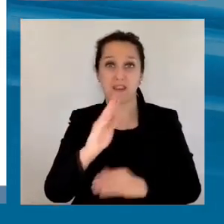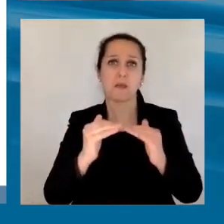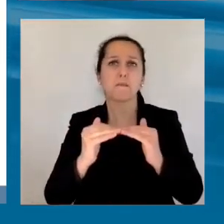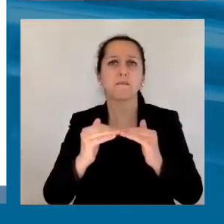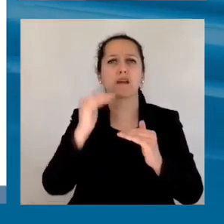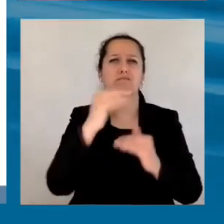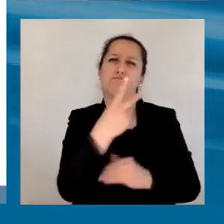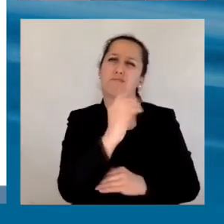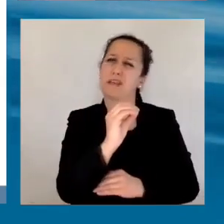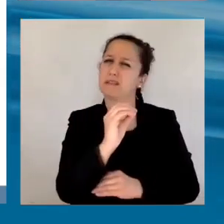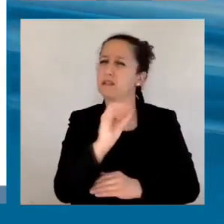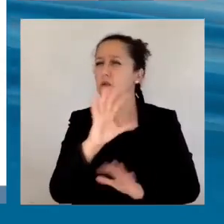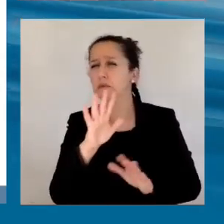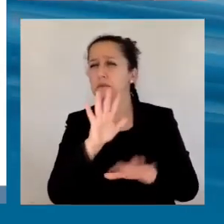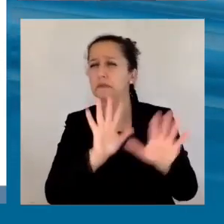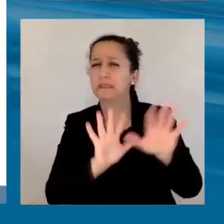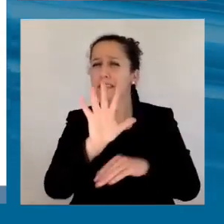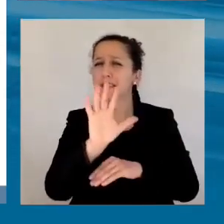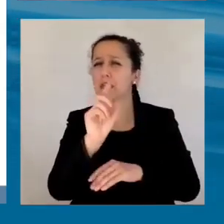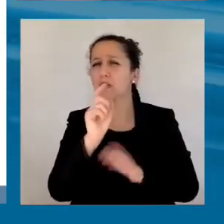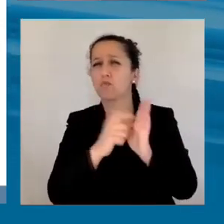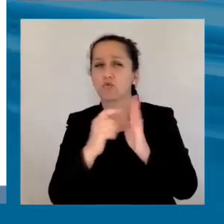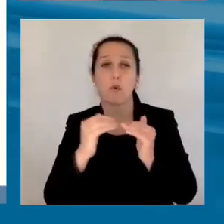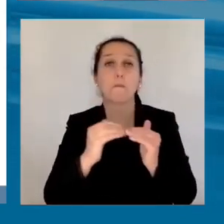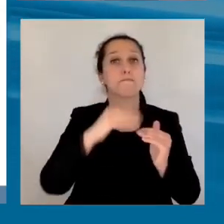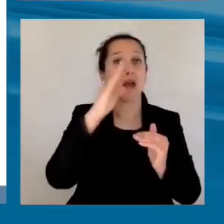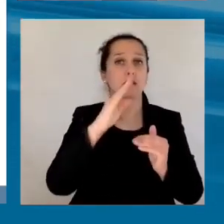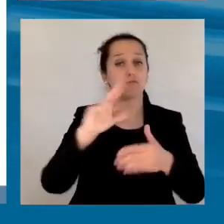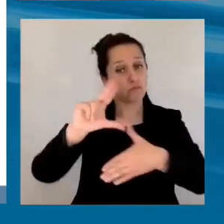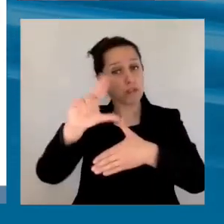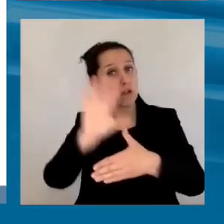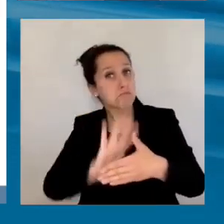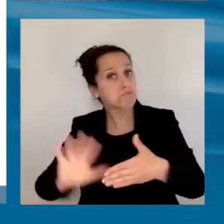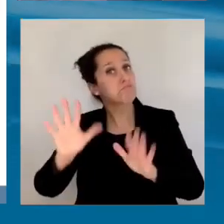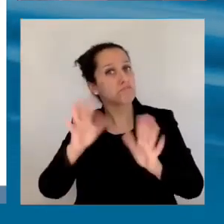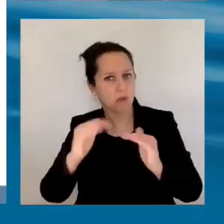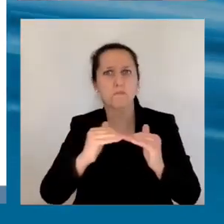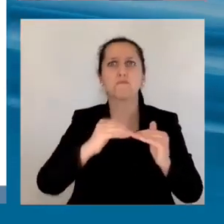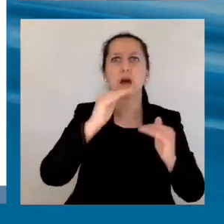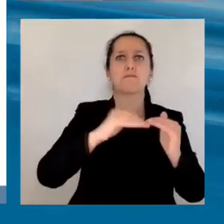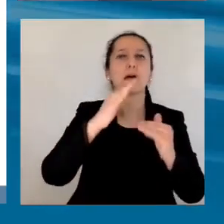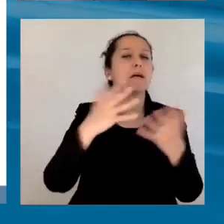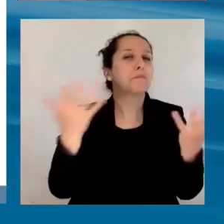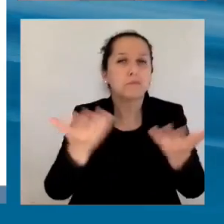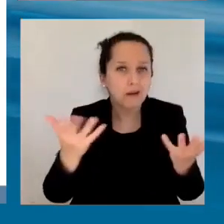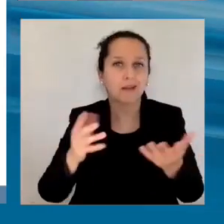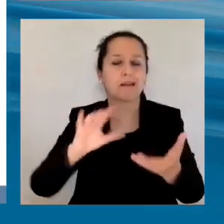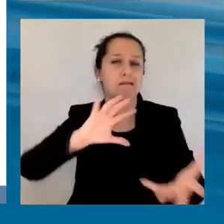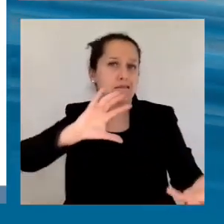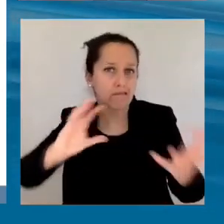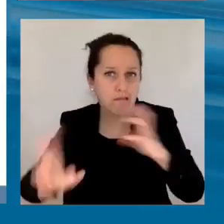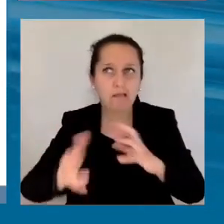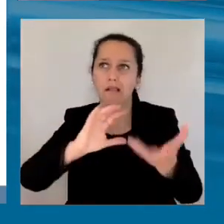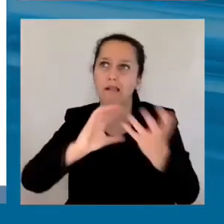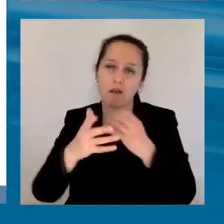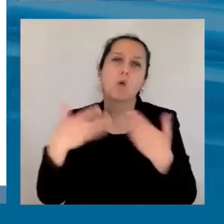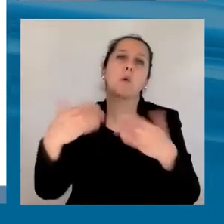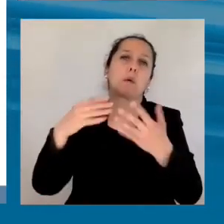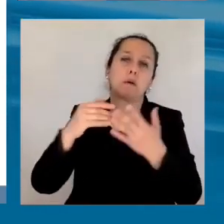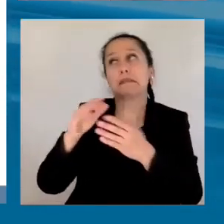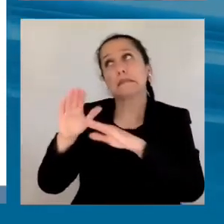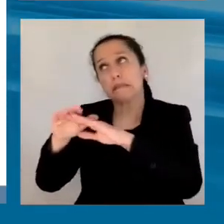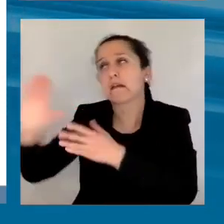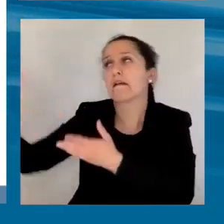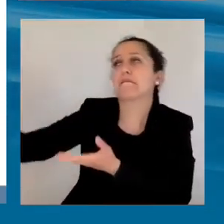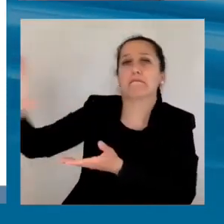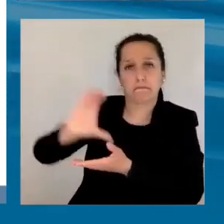promedio latinoamericano. Y en gran parte es porque cada año tienen que reconstruir y tienen que endeudarse para volver a reparar los